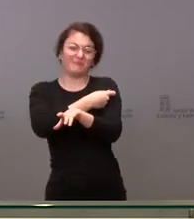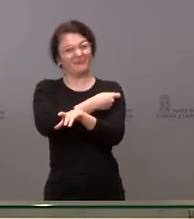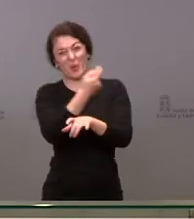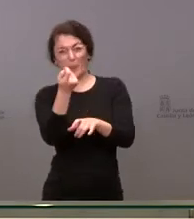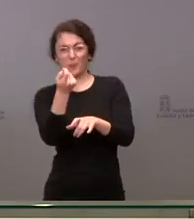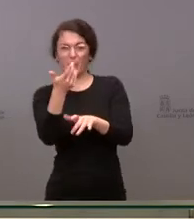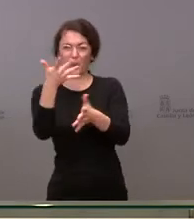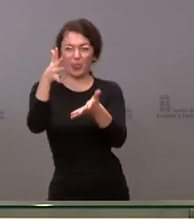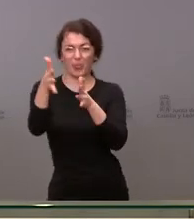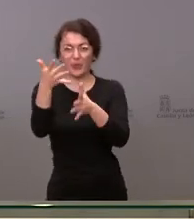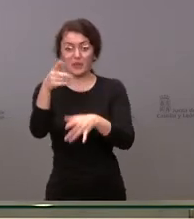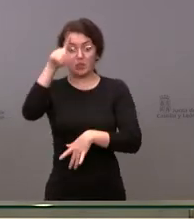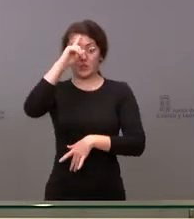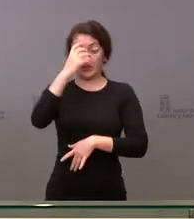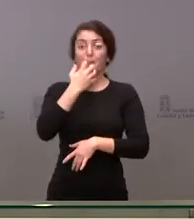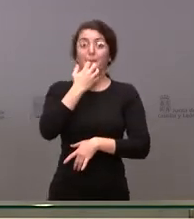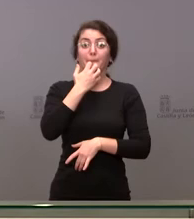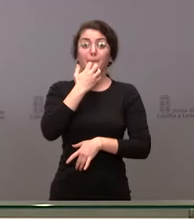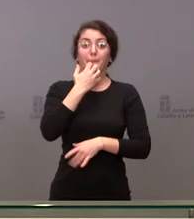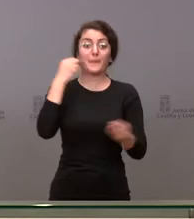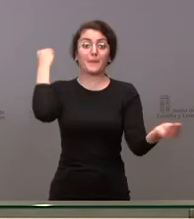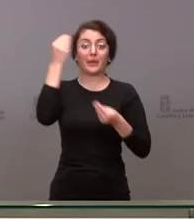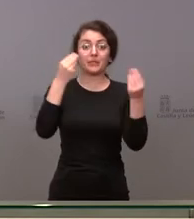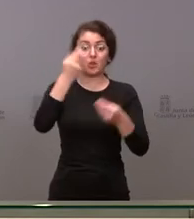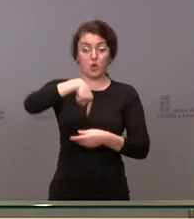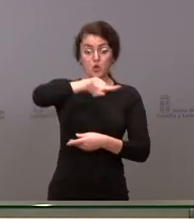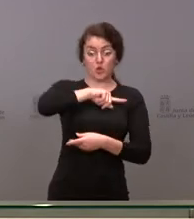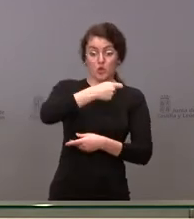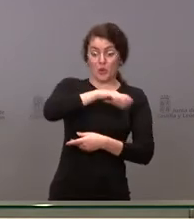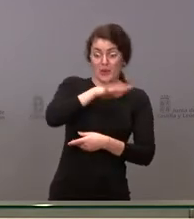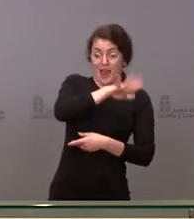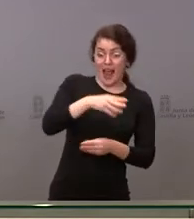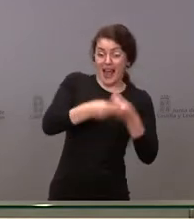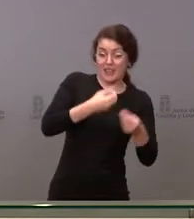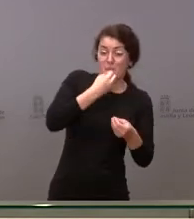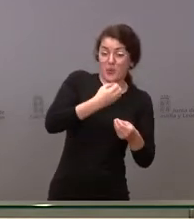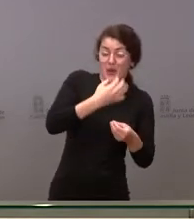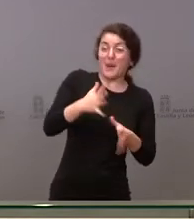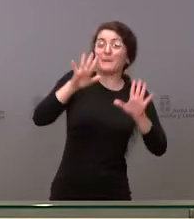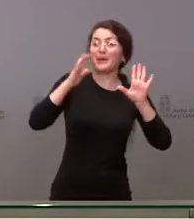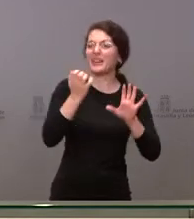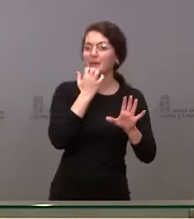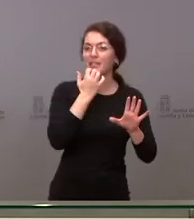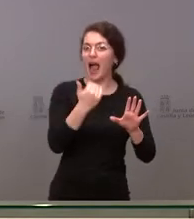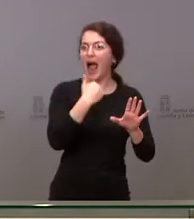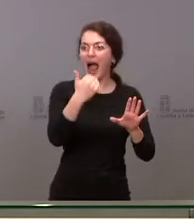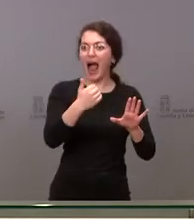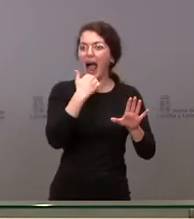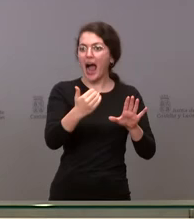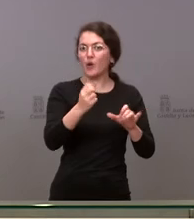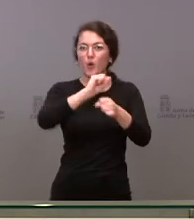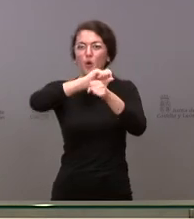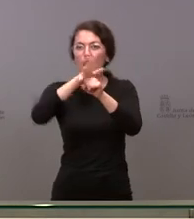pensando en que nosotros lo podemos estar haciendo muy bien, pero si surgiera una variante